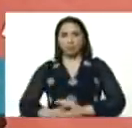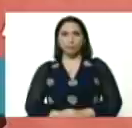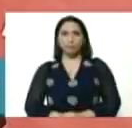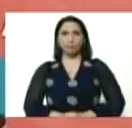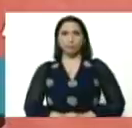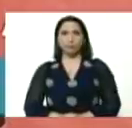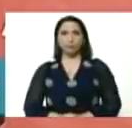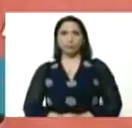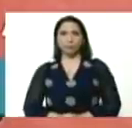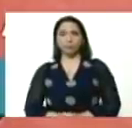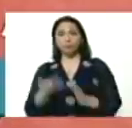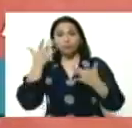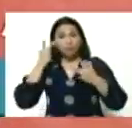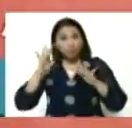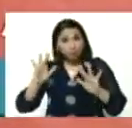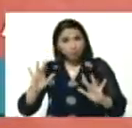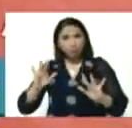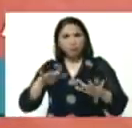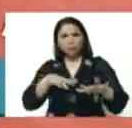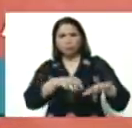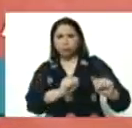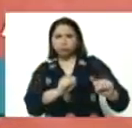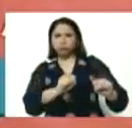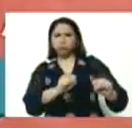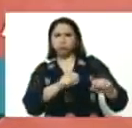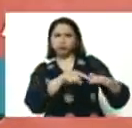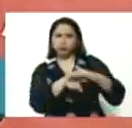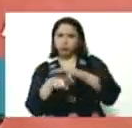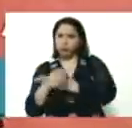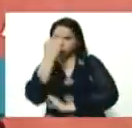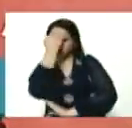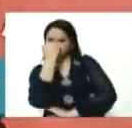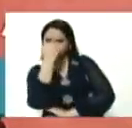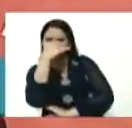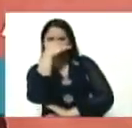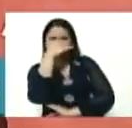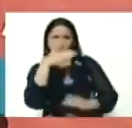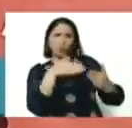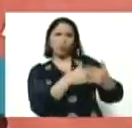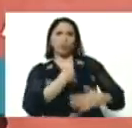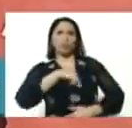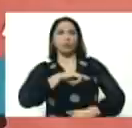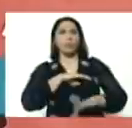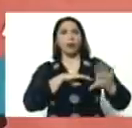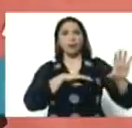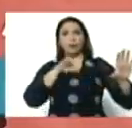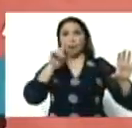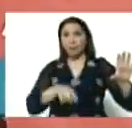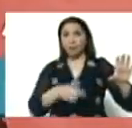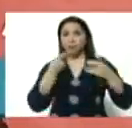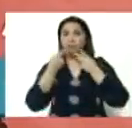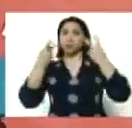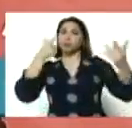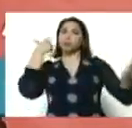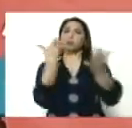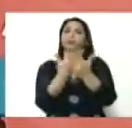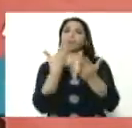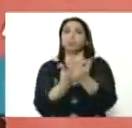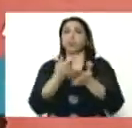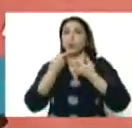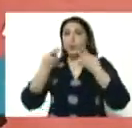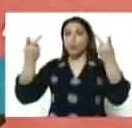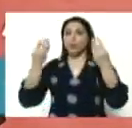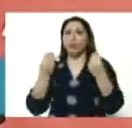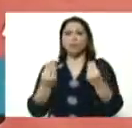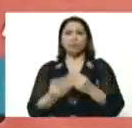han intentado invasiones, incursiones contra nuestro país, ha sido público, notorio y comunicacional